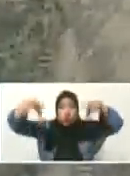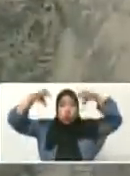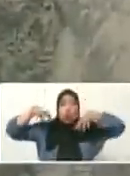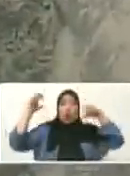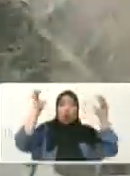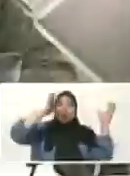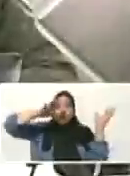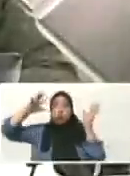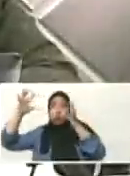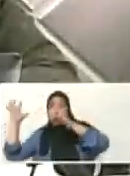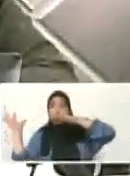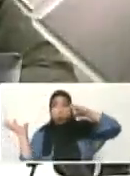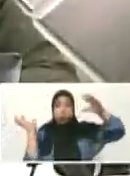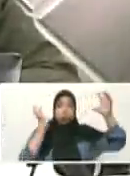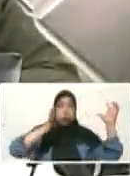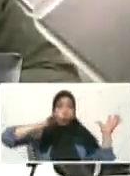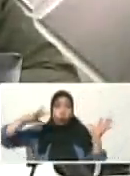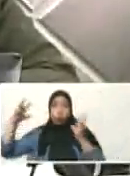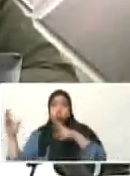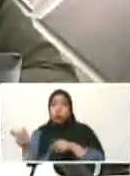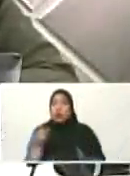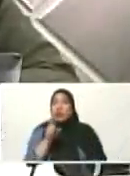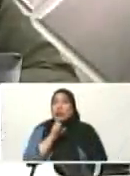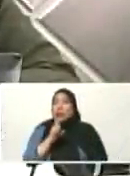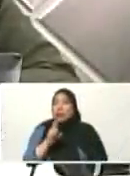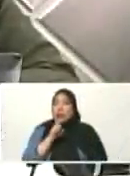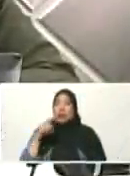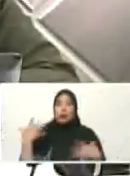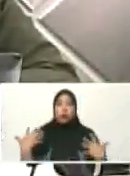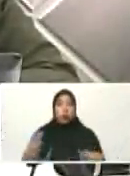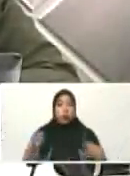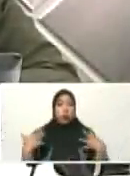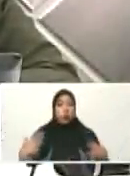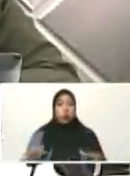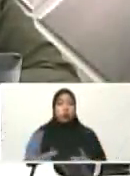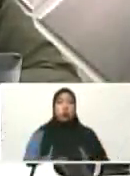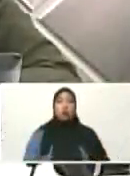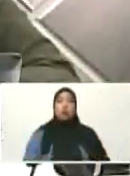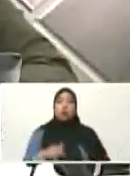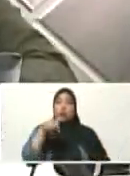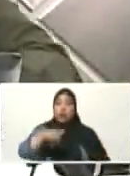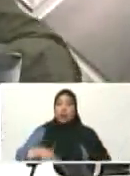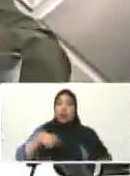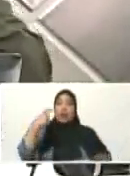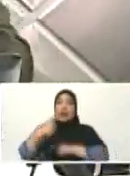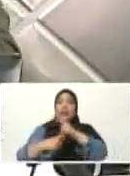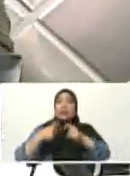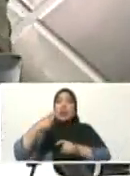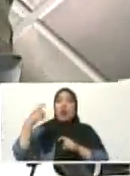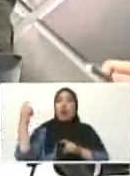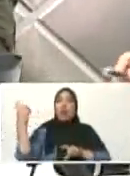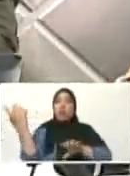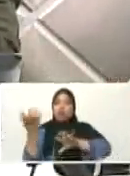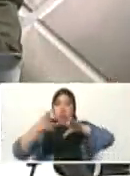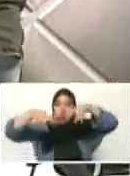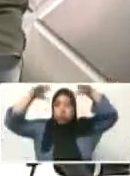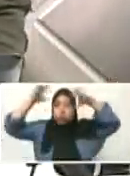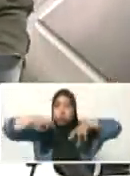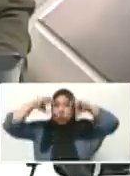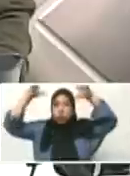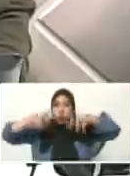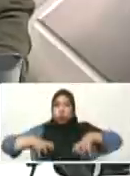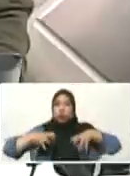duros también, es como la vanguardia, la avanzada del ciclón. El